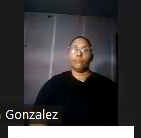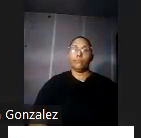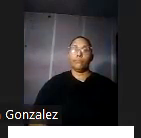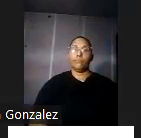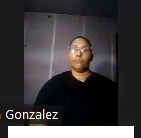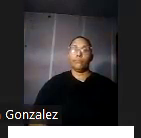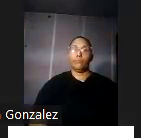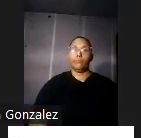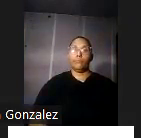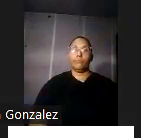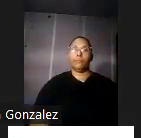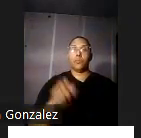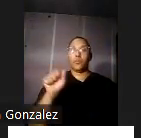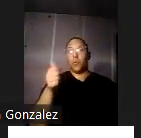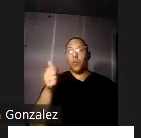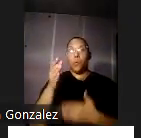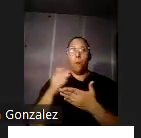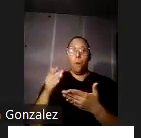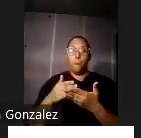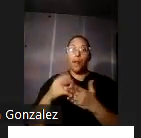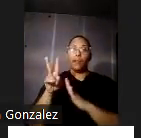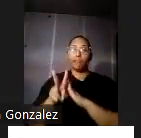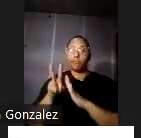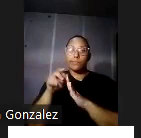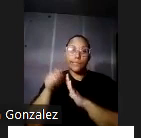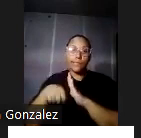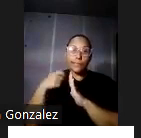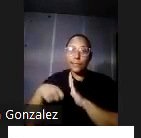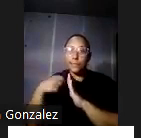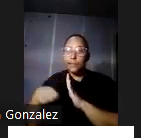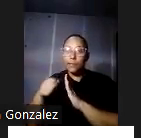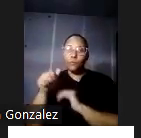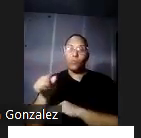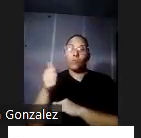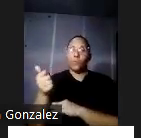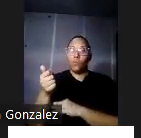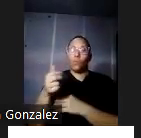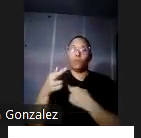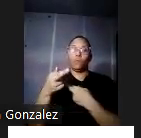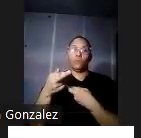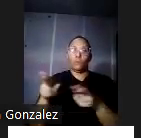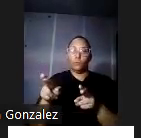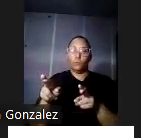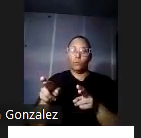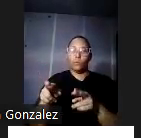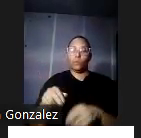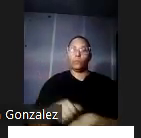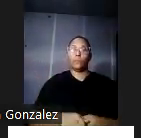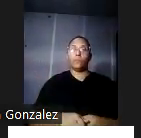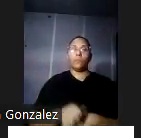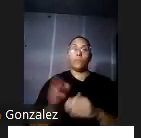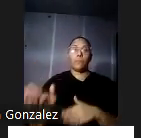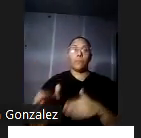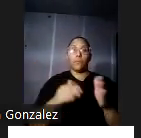y esta otra parte que queda que ya el video está acabando es otra habitación en las habitaciones tenía un balcón